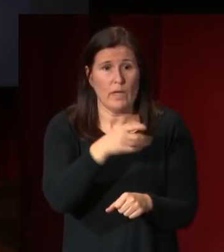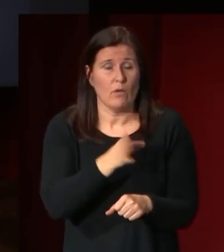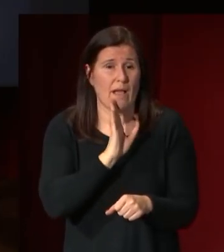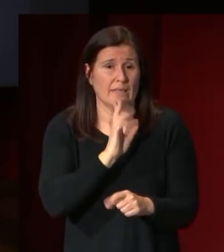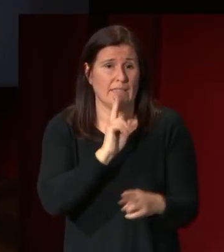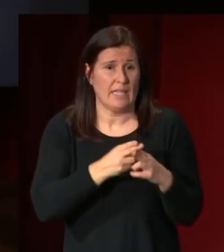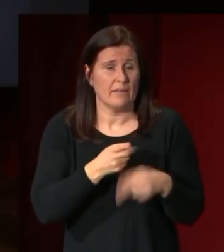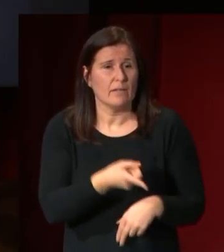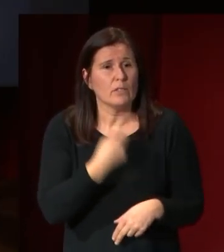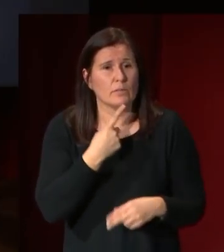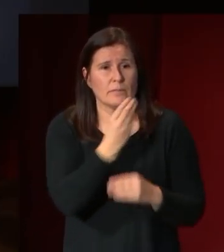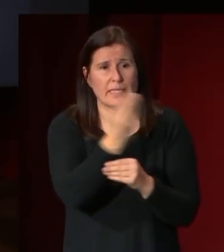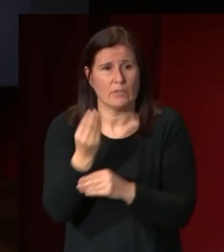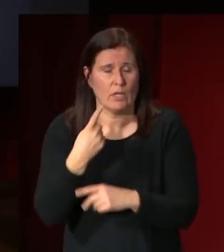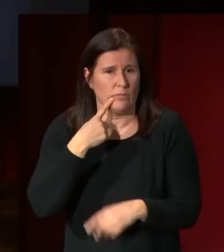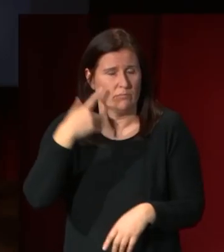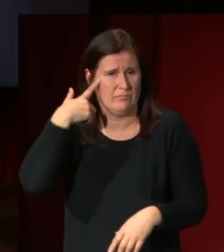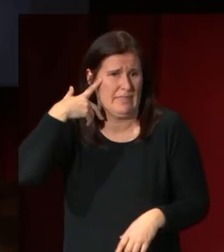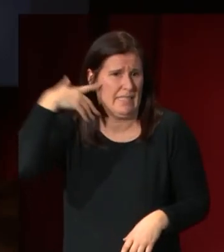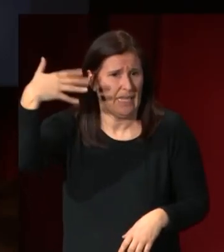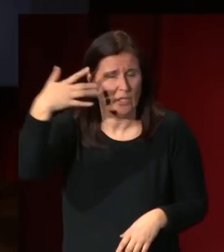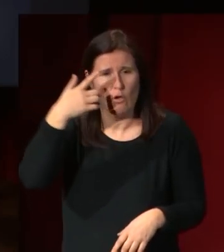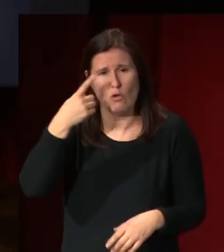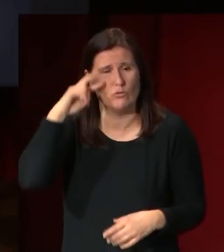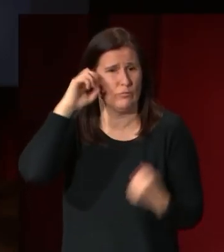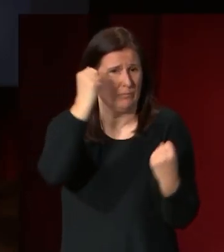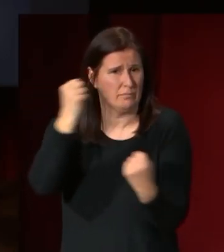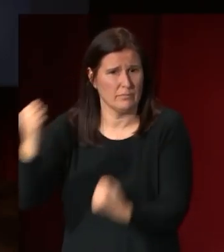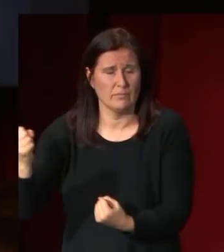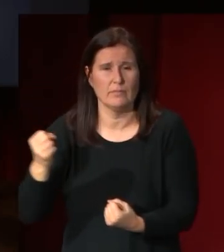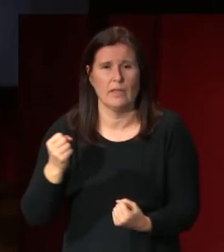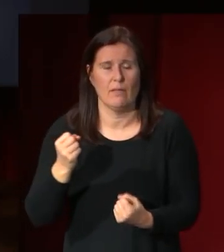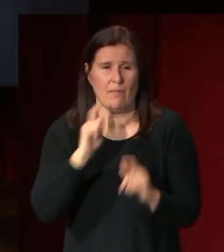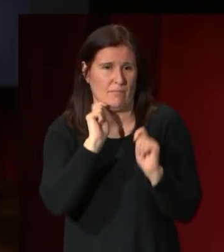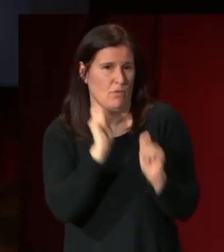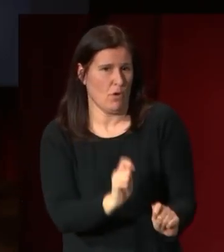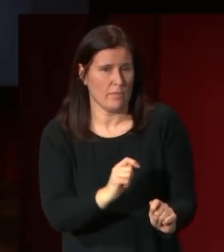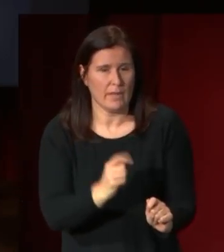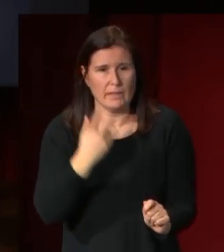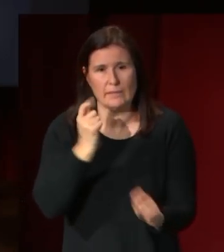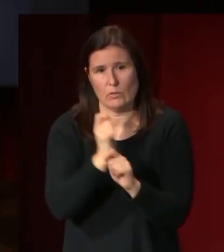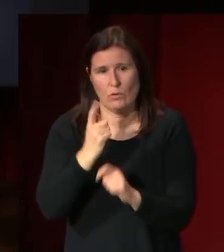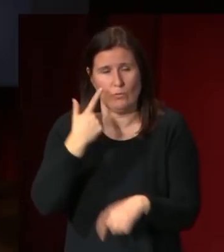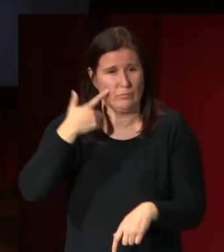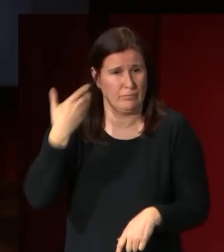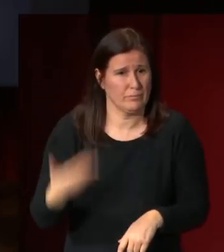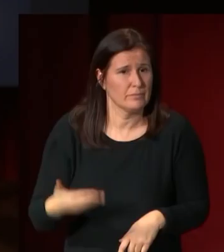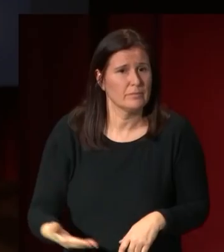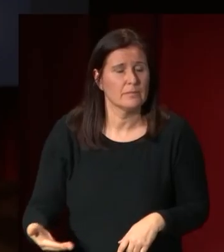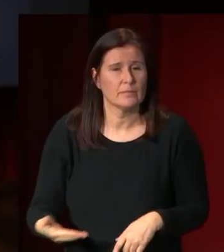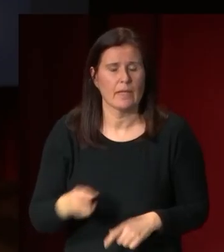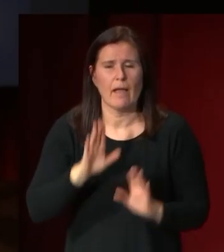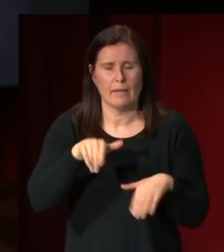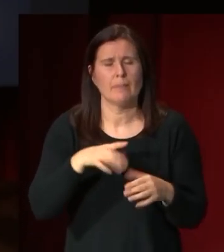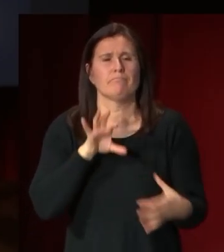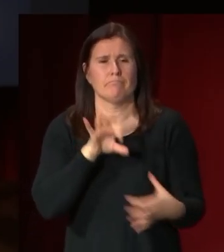se llamaban los estatuarios los genios estatuarios para definir a los escultores explica por qué cuando en una